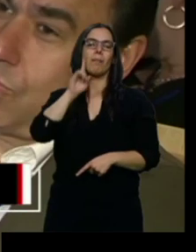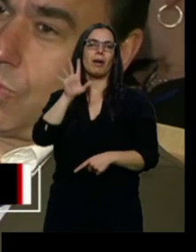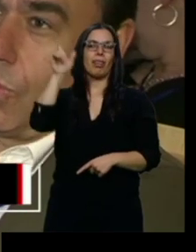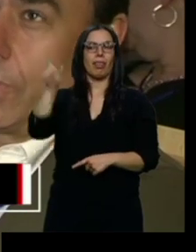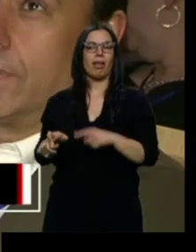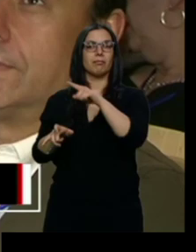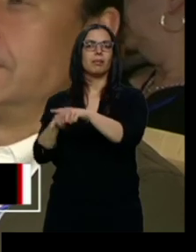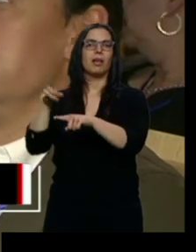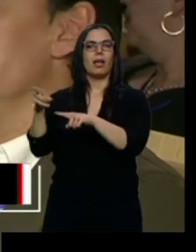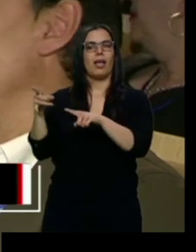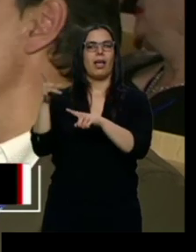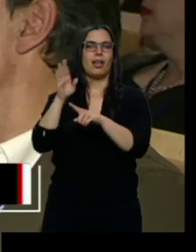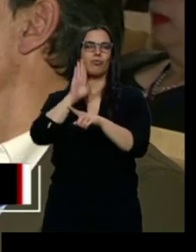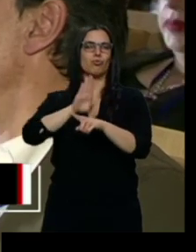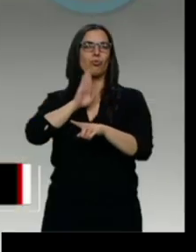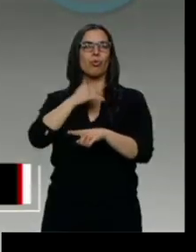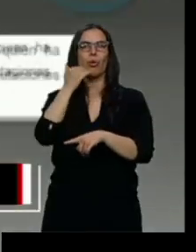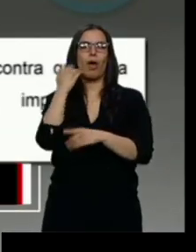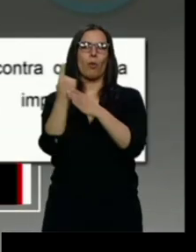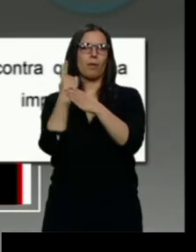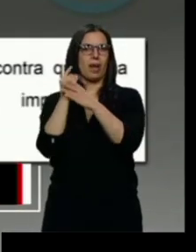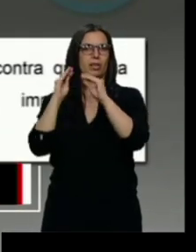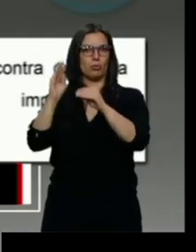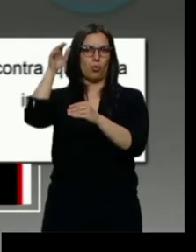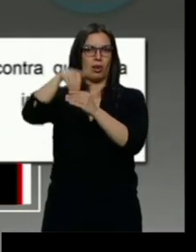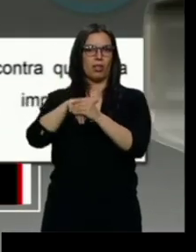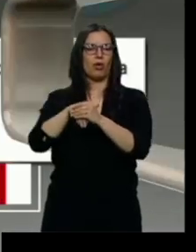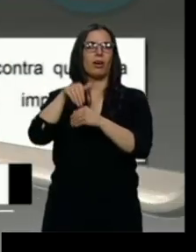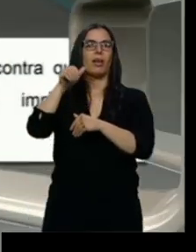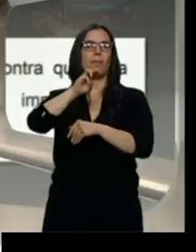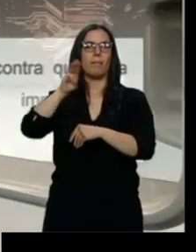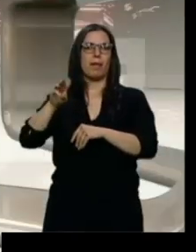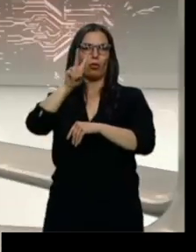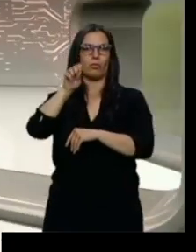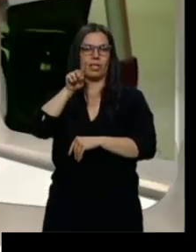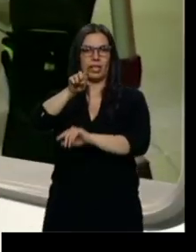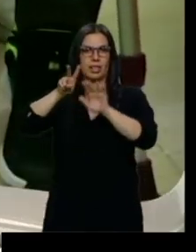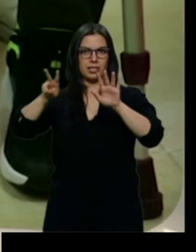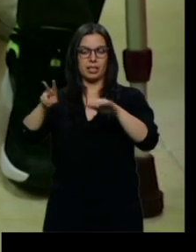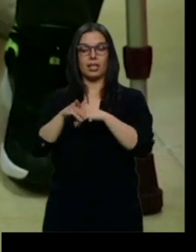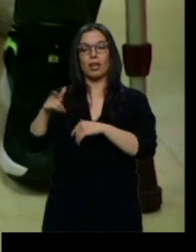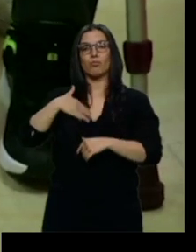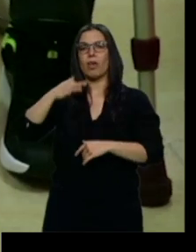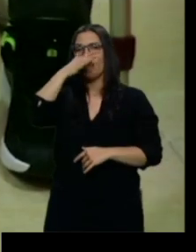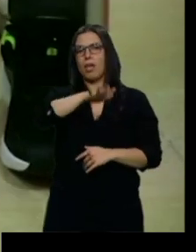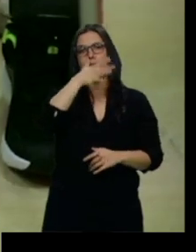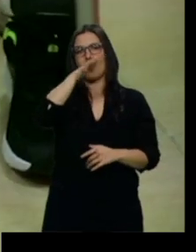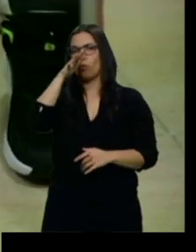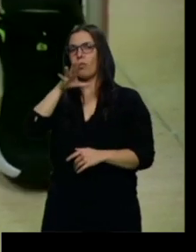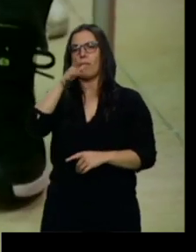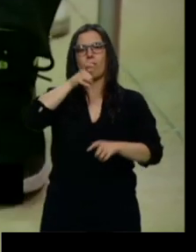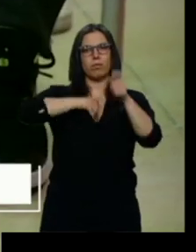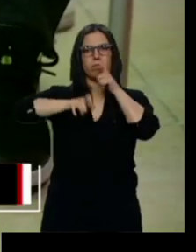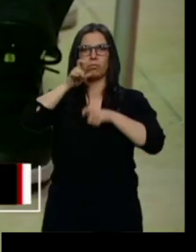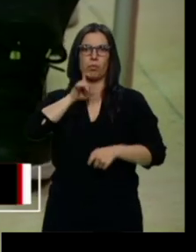2017. El PP anuncia acciones legales penales contra imputaciones calumniosas. La Comisión de